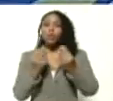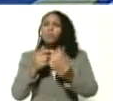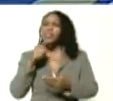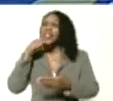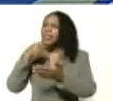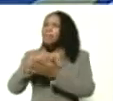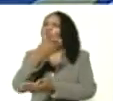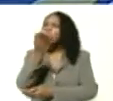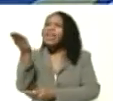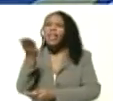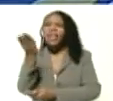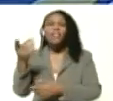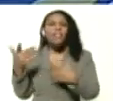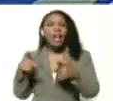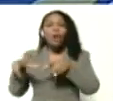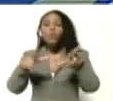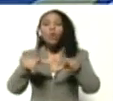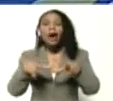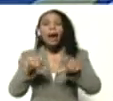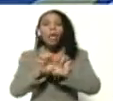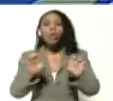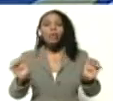De zonas educativas.